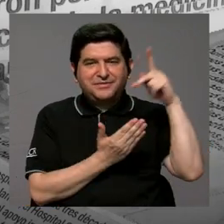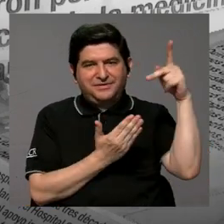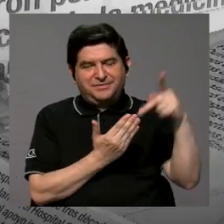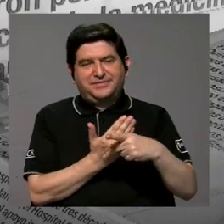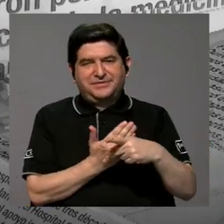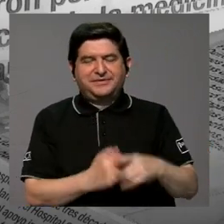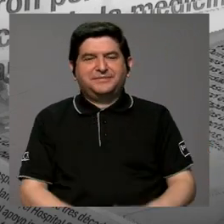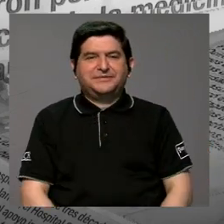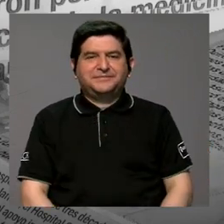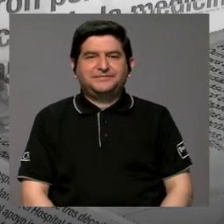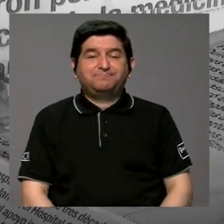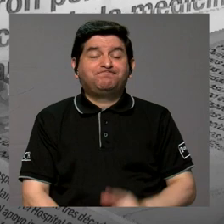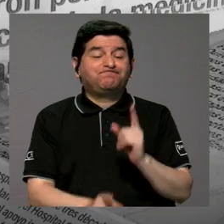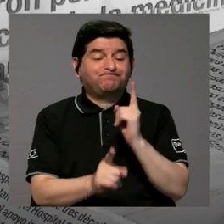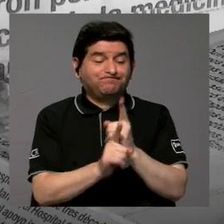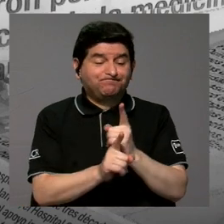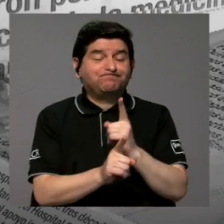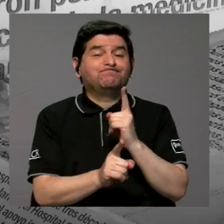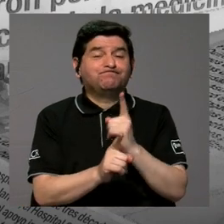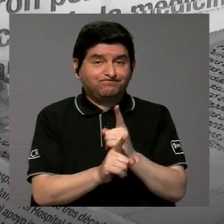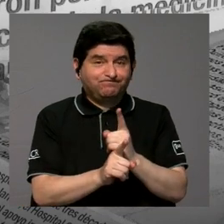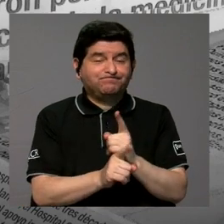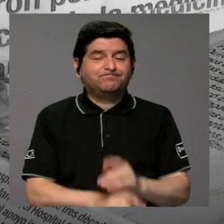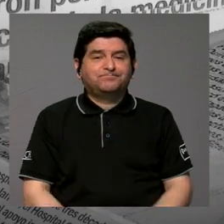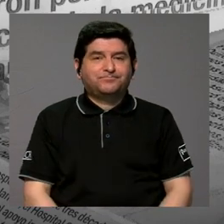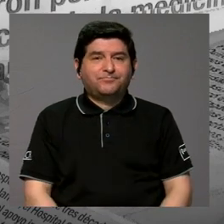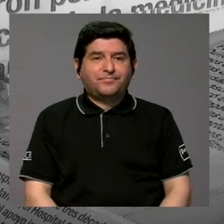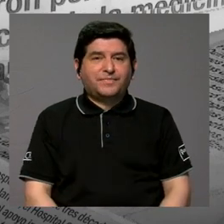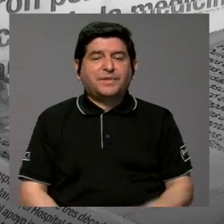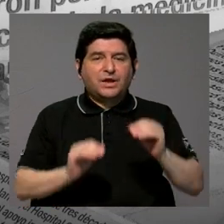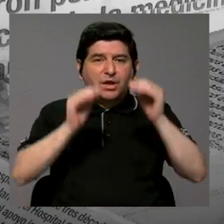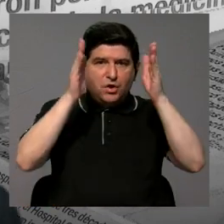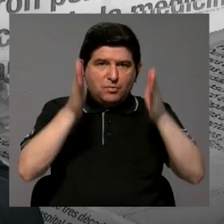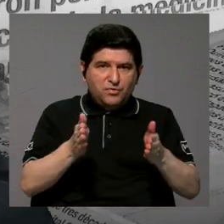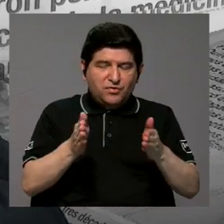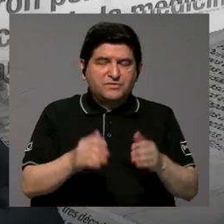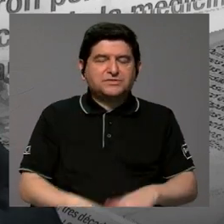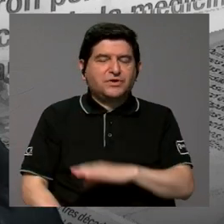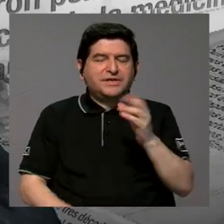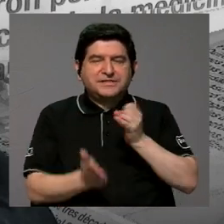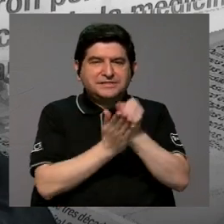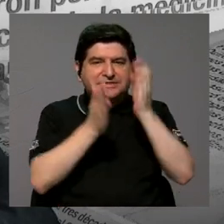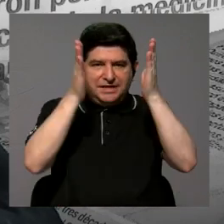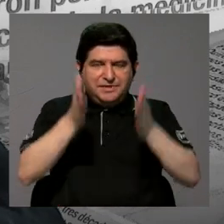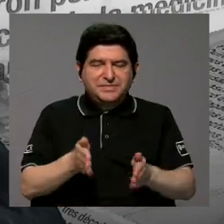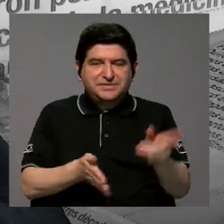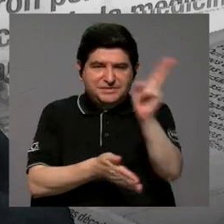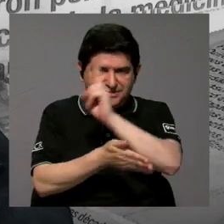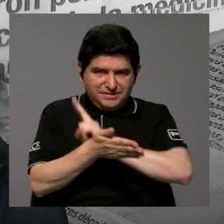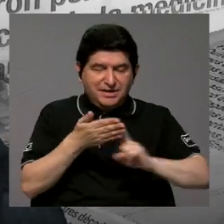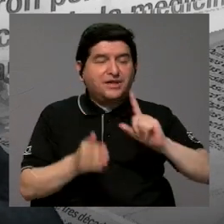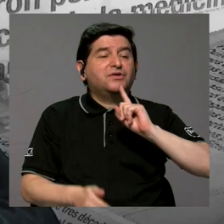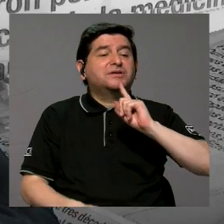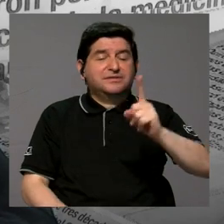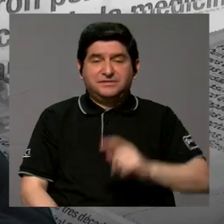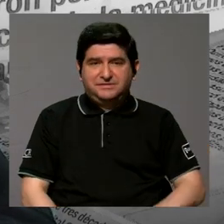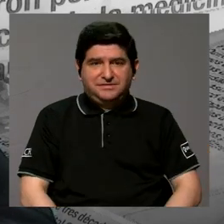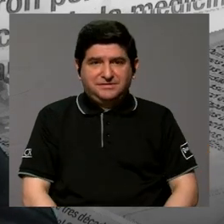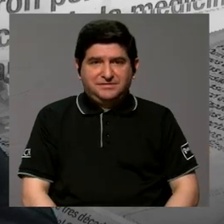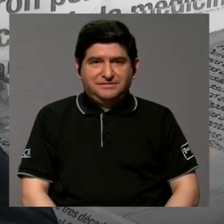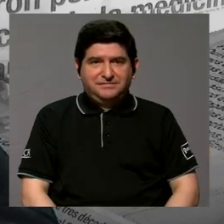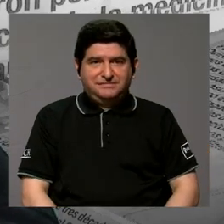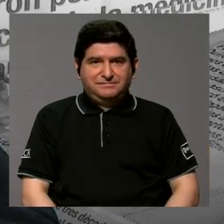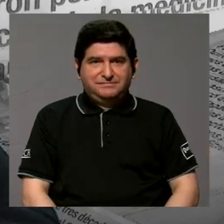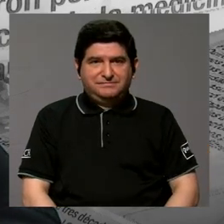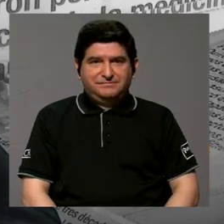pero efectivamente profesoras y investigadores de esta universidad han dicho que